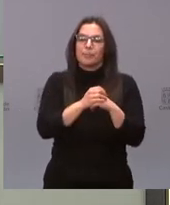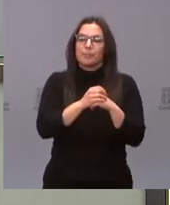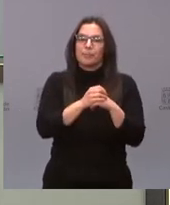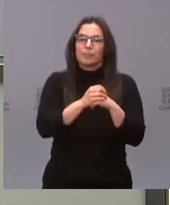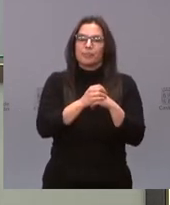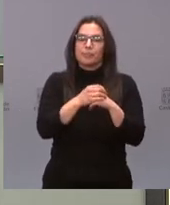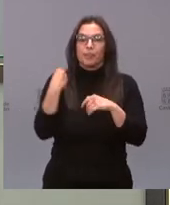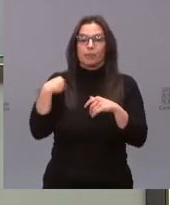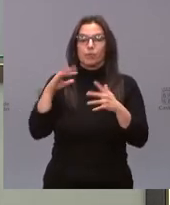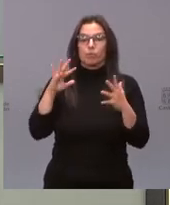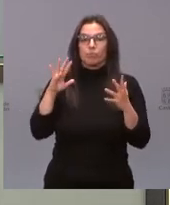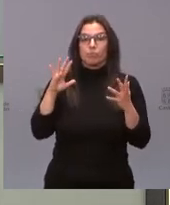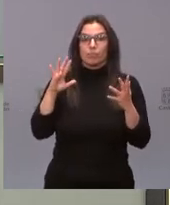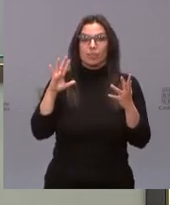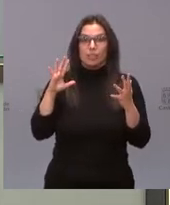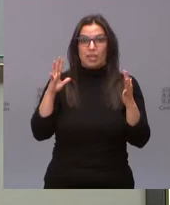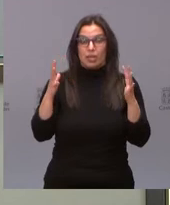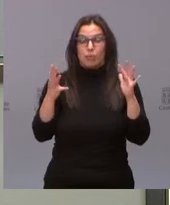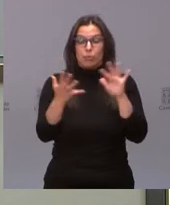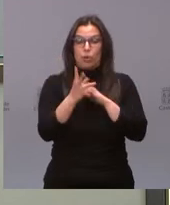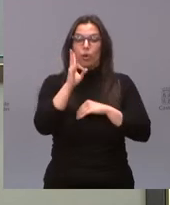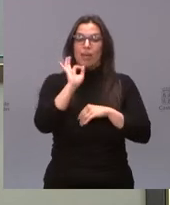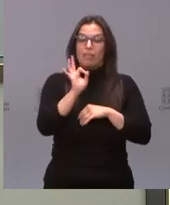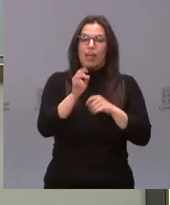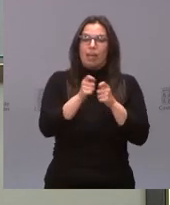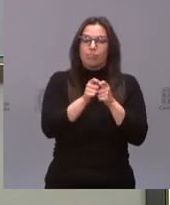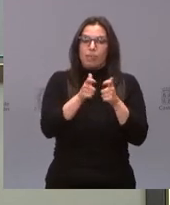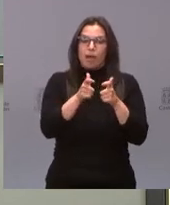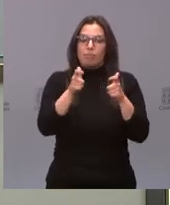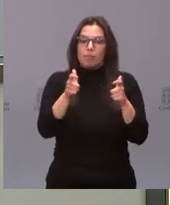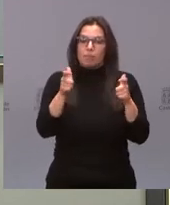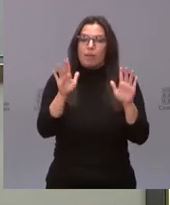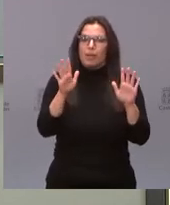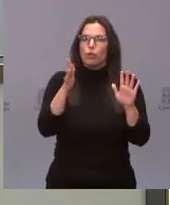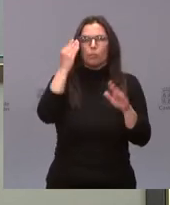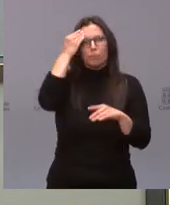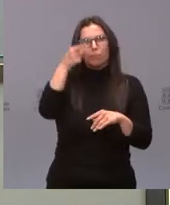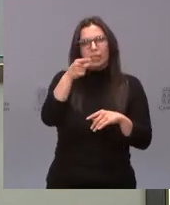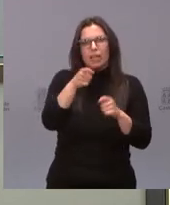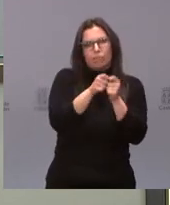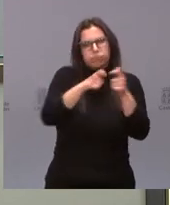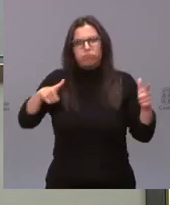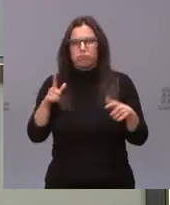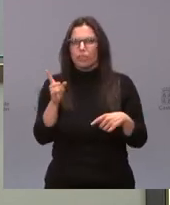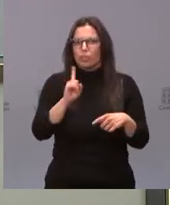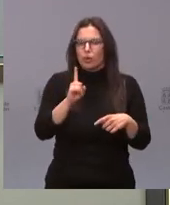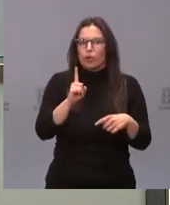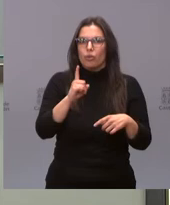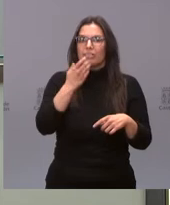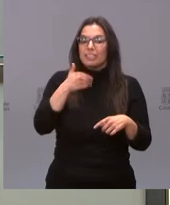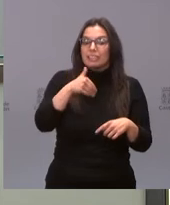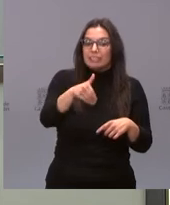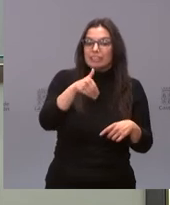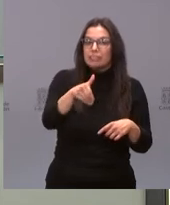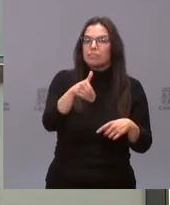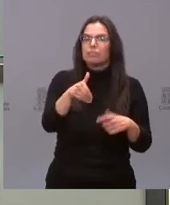y esa evolución, es verdad que es creciente, pero considera que no va a haber ya grandes incrementos, si en breve podríamos